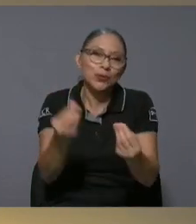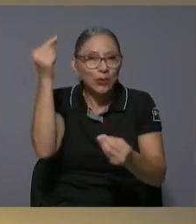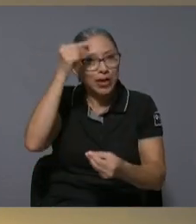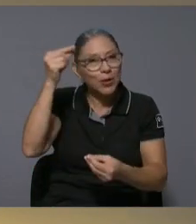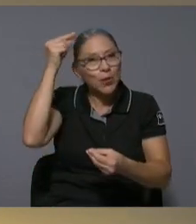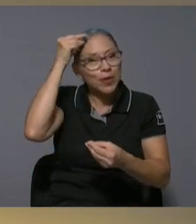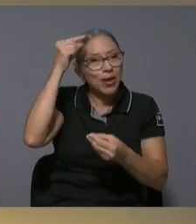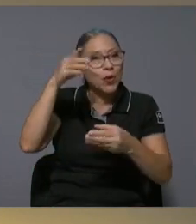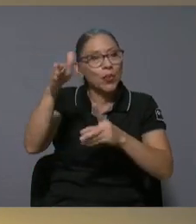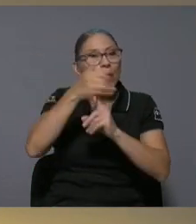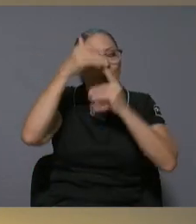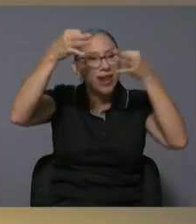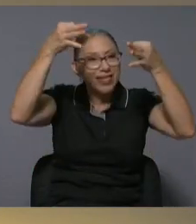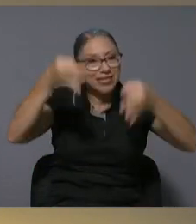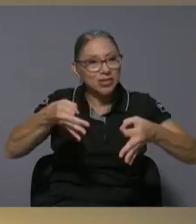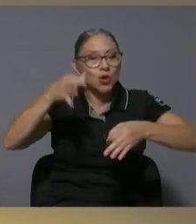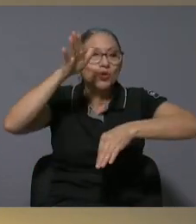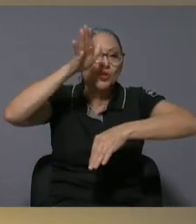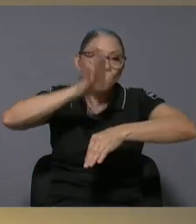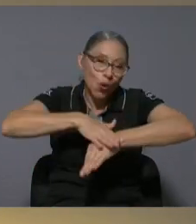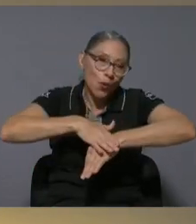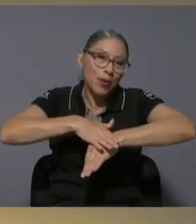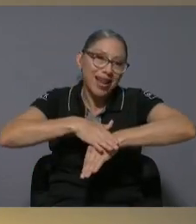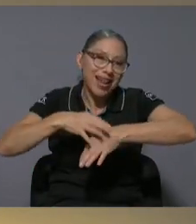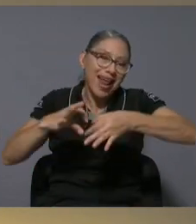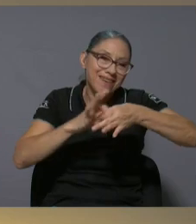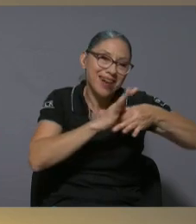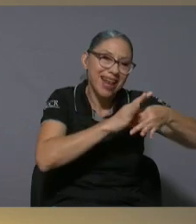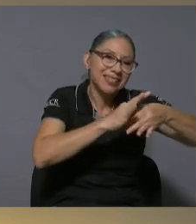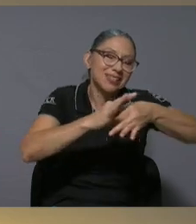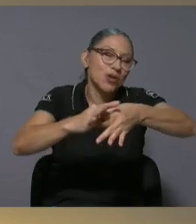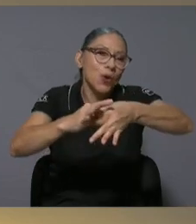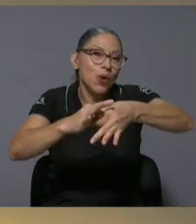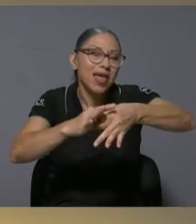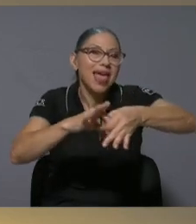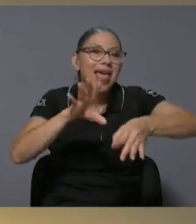Taiwán-Pekín pero pero también